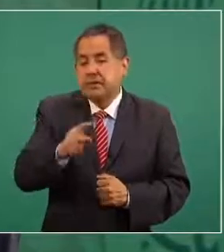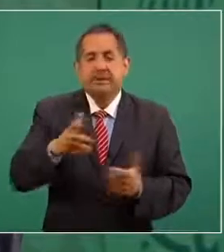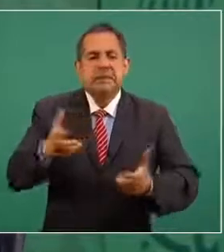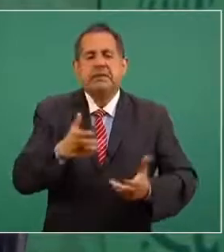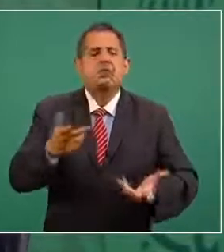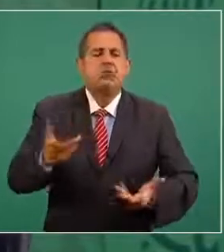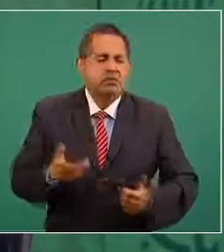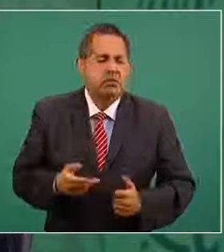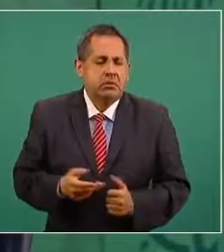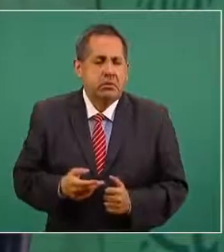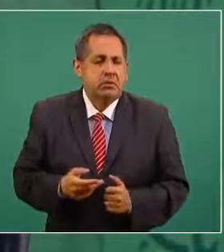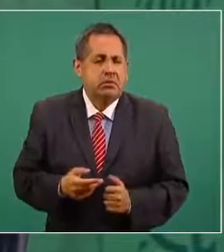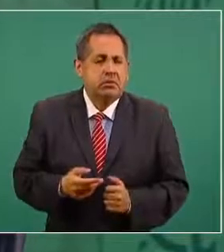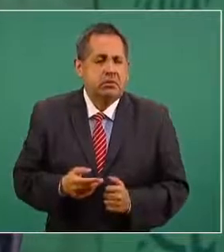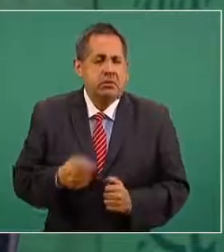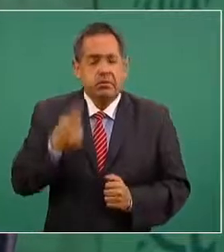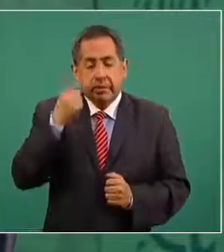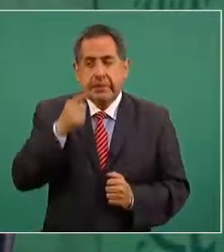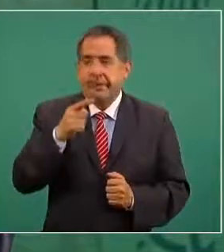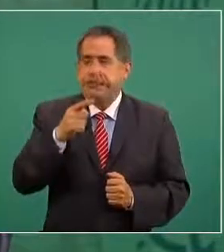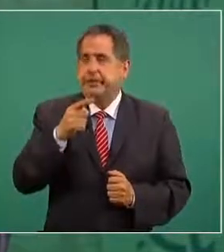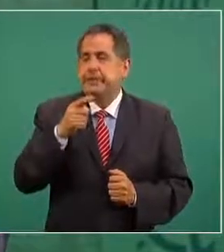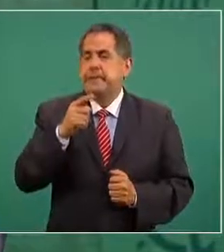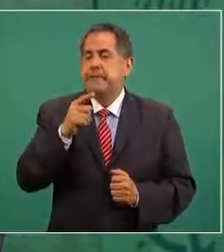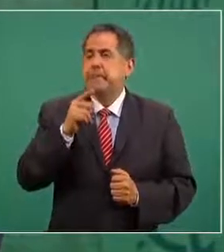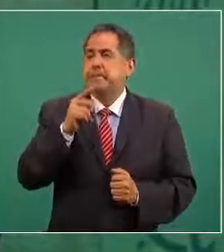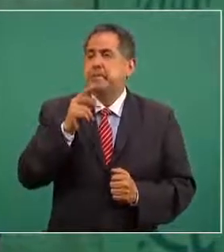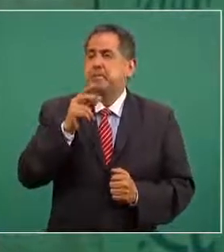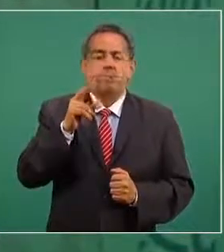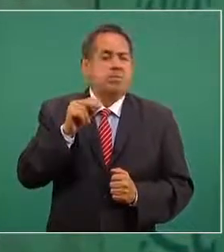para no dar